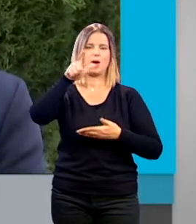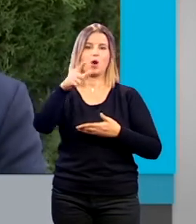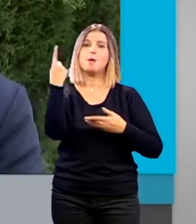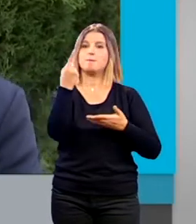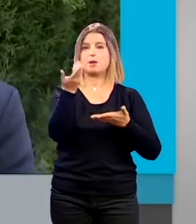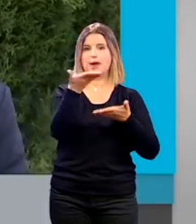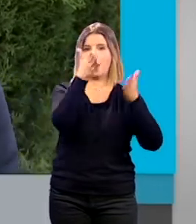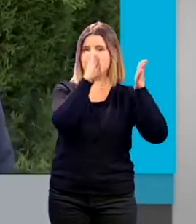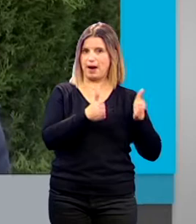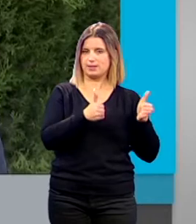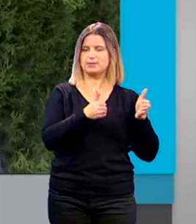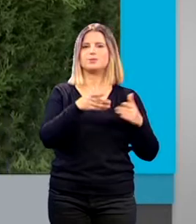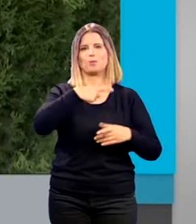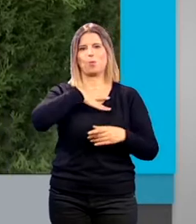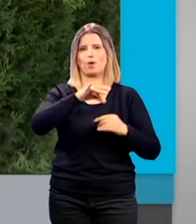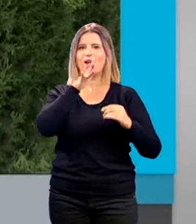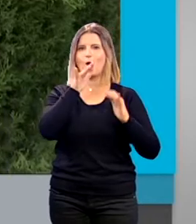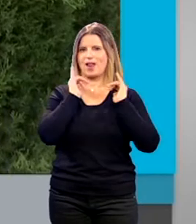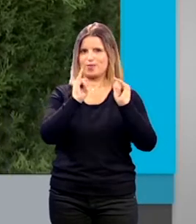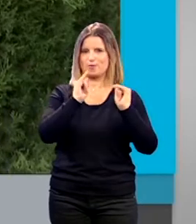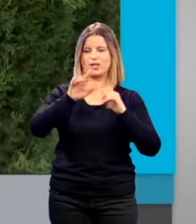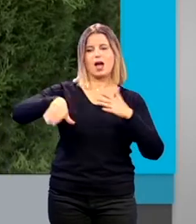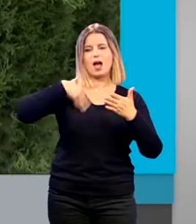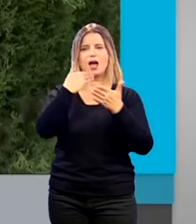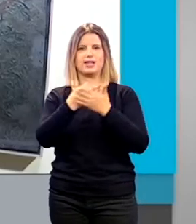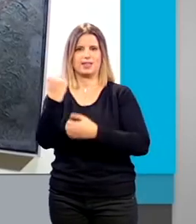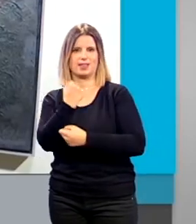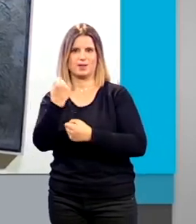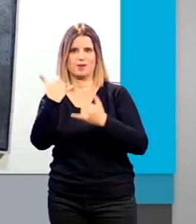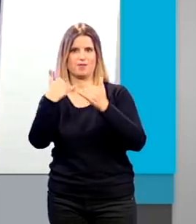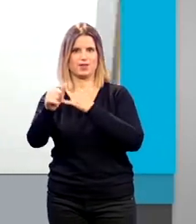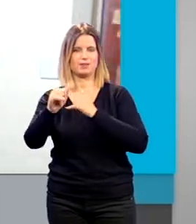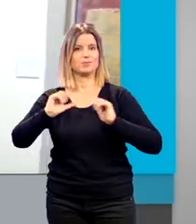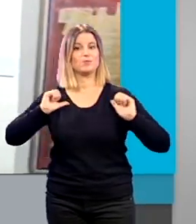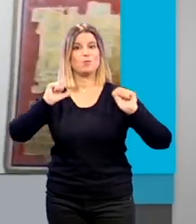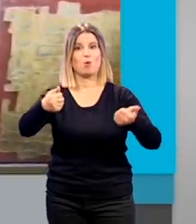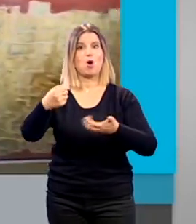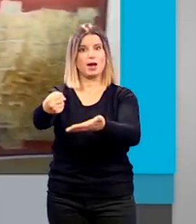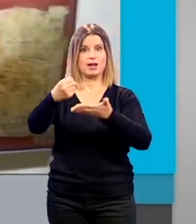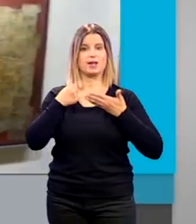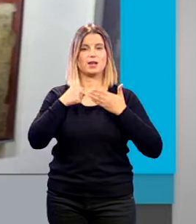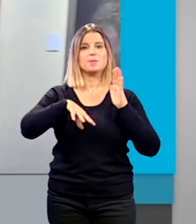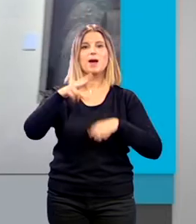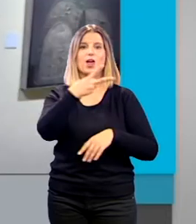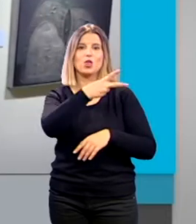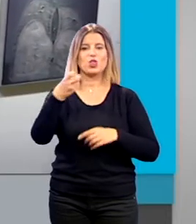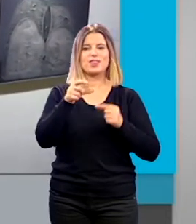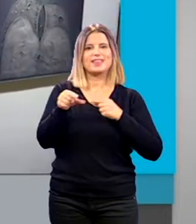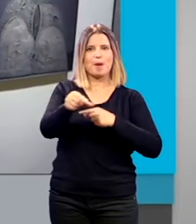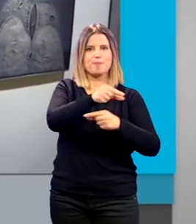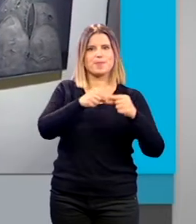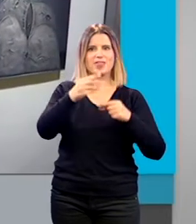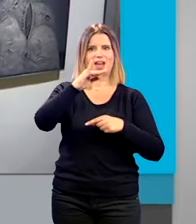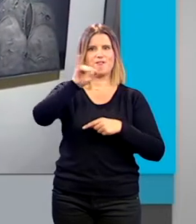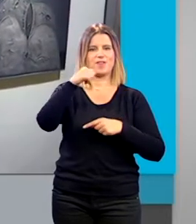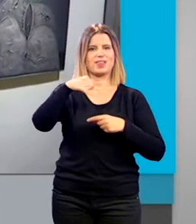en la que vamos a poder disfrutar ahora hasta finales de diciembre El inicio de este legado de más de 200 piezas de Brazán se expone en